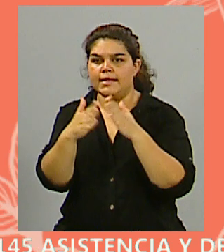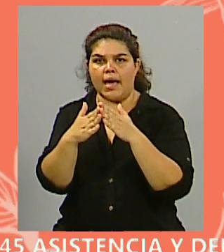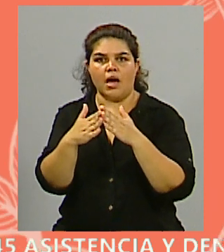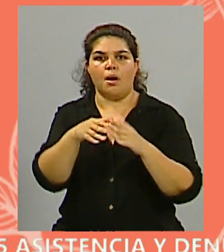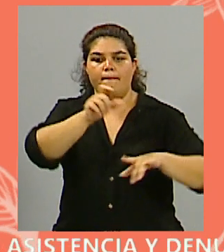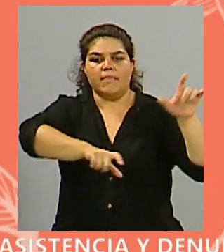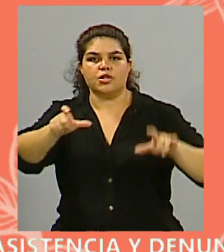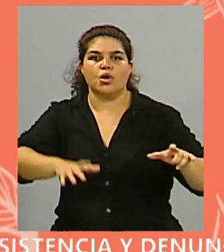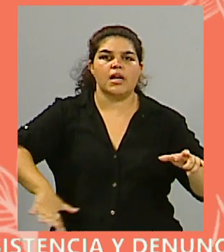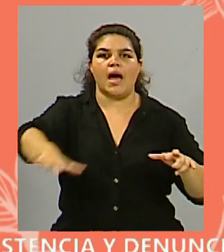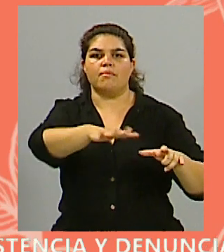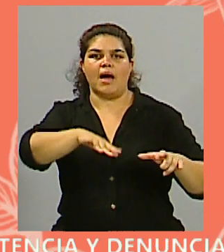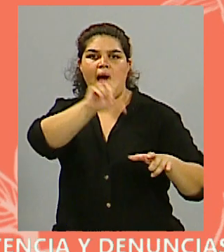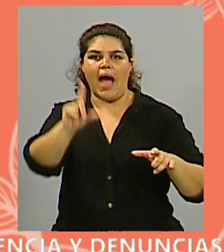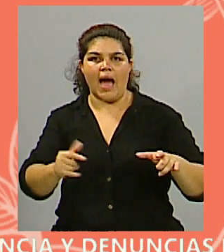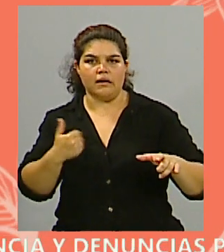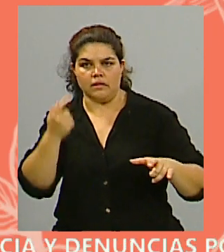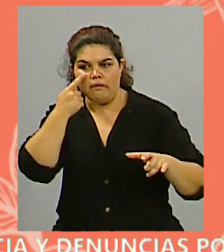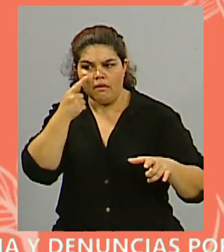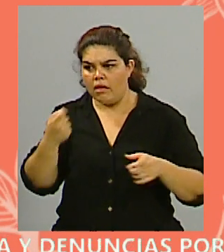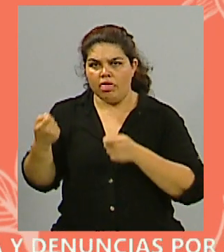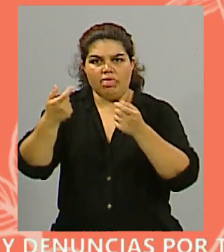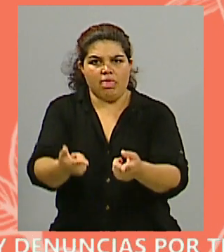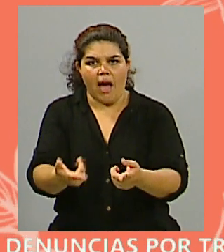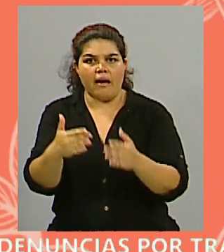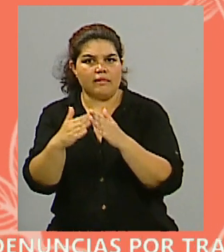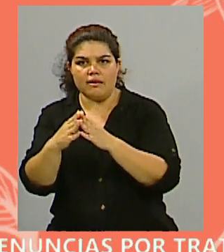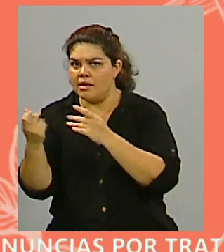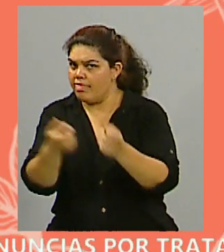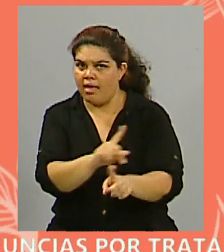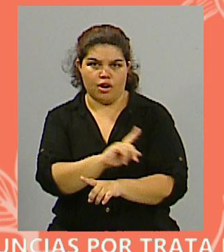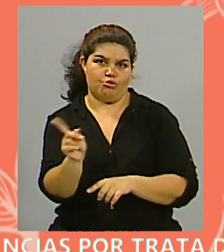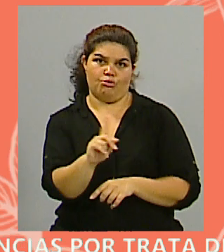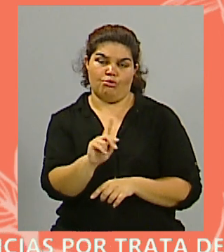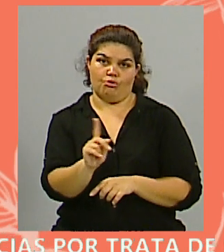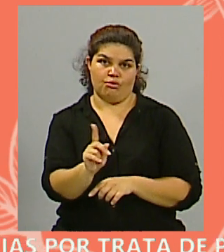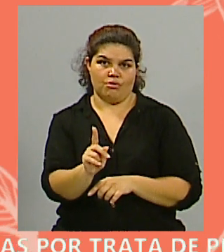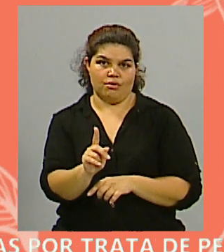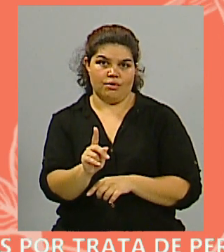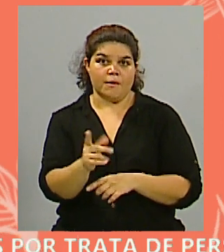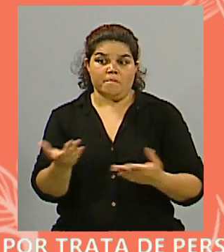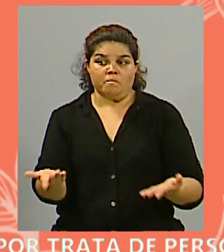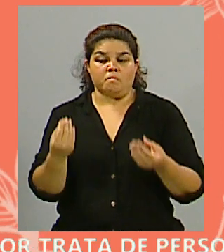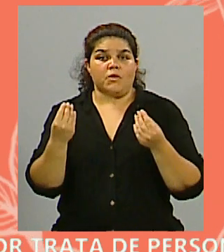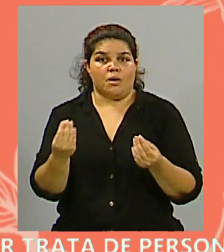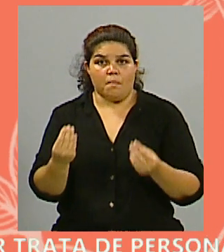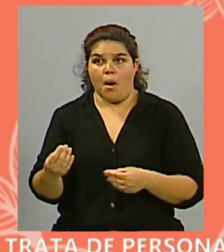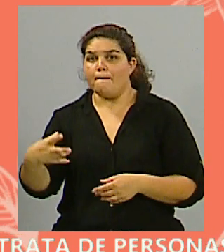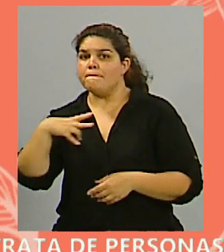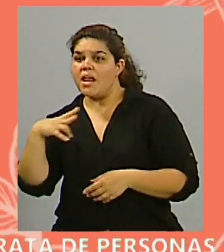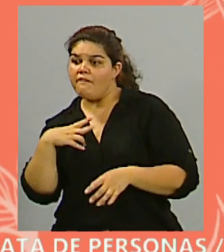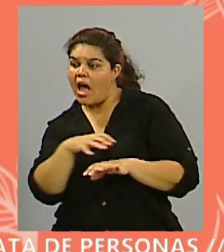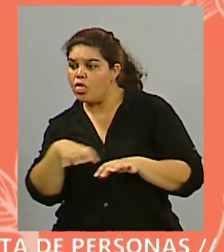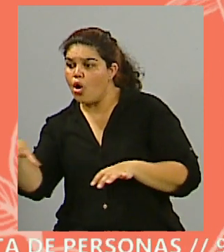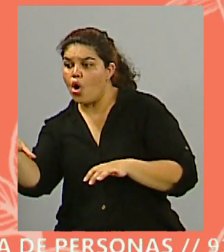funcionarios del gobierno actual, entiendo que aparecerá algún privado, no sé de qué manera, sinceramente no he encontrado muchos registros